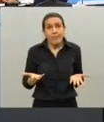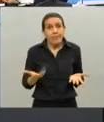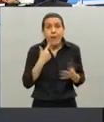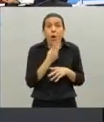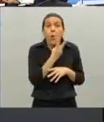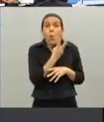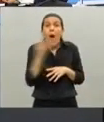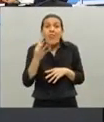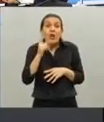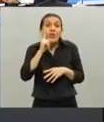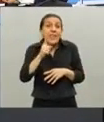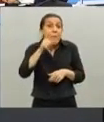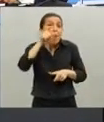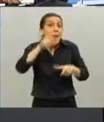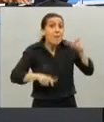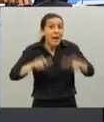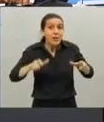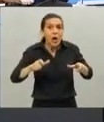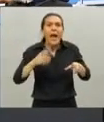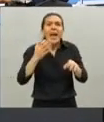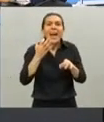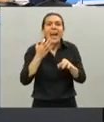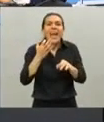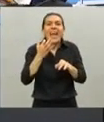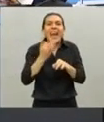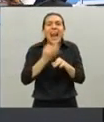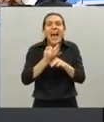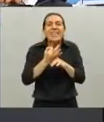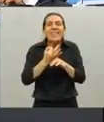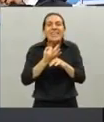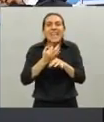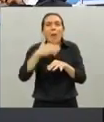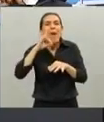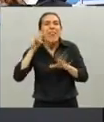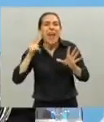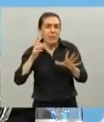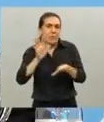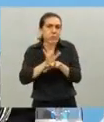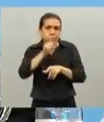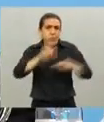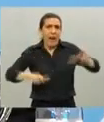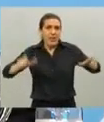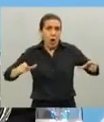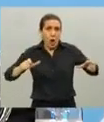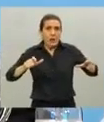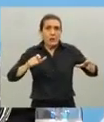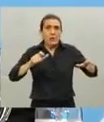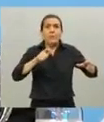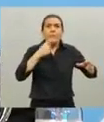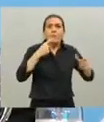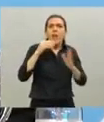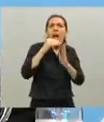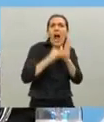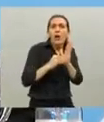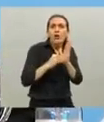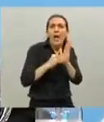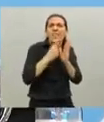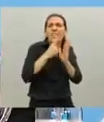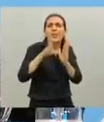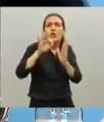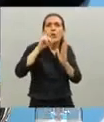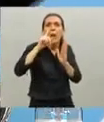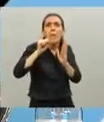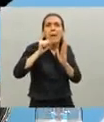400.000 personas de esa clase media se anotaron para recibir un préstamo de hasta 150.000 pesos a tasa cero